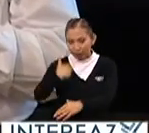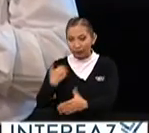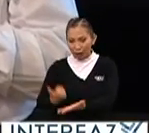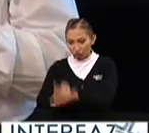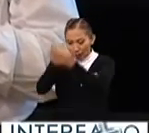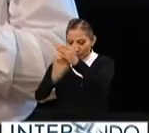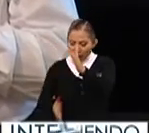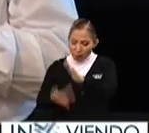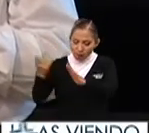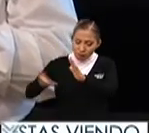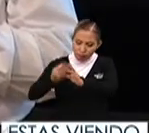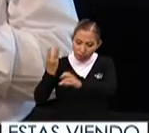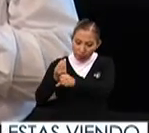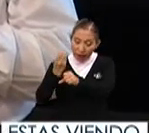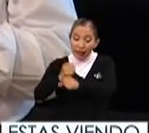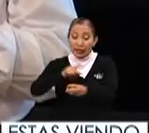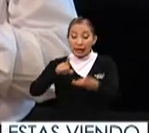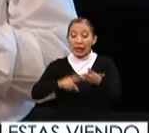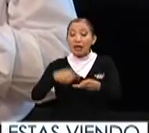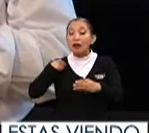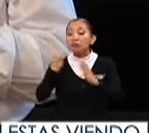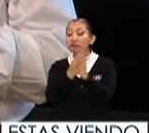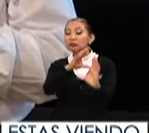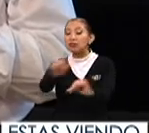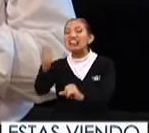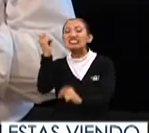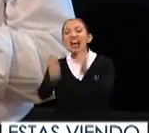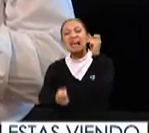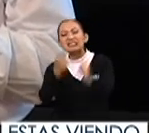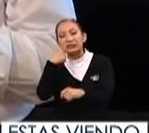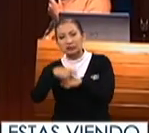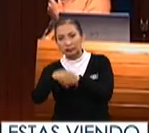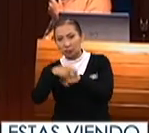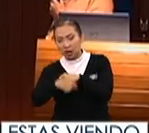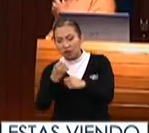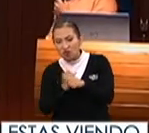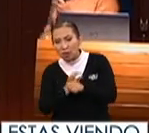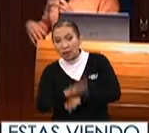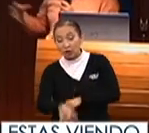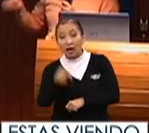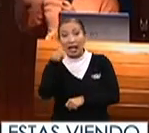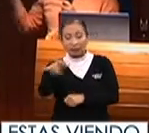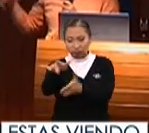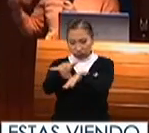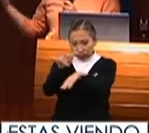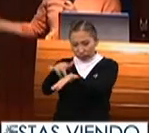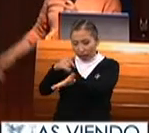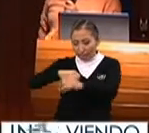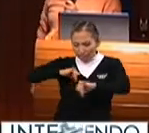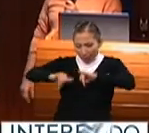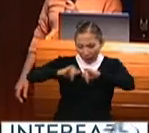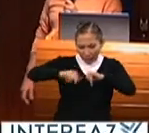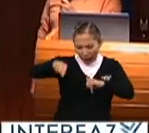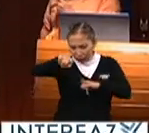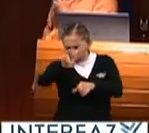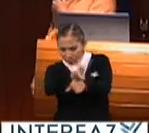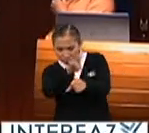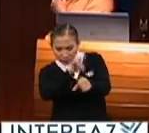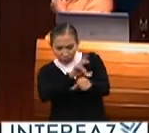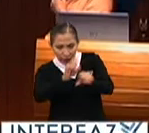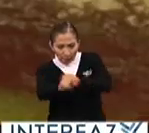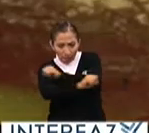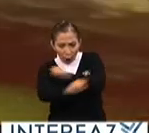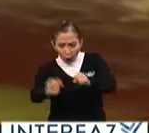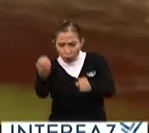tercer lugar dar una capacitación en términos de la interpretación de los datos la información recabada de mapas y datos de monitoreo de